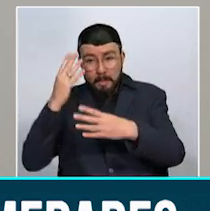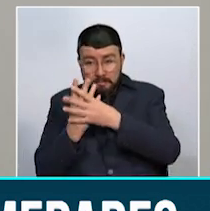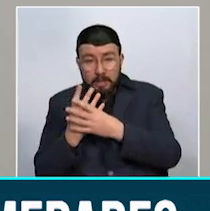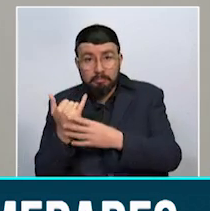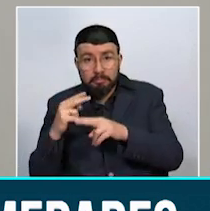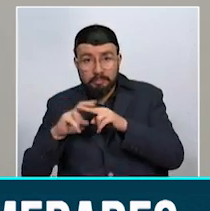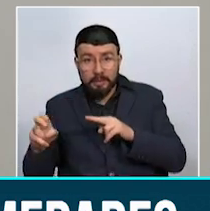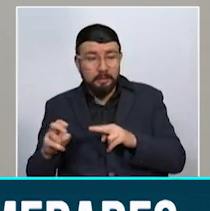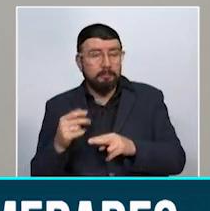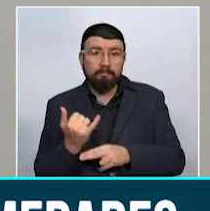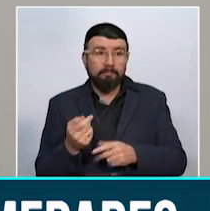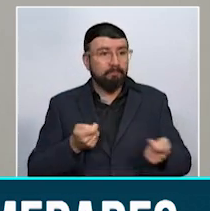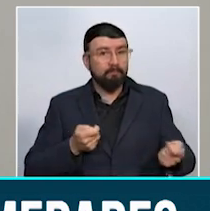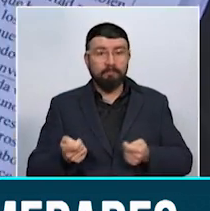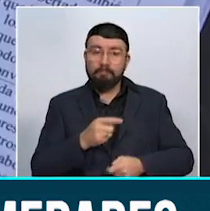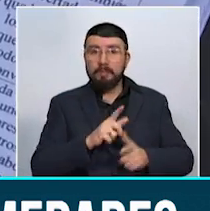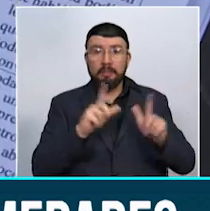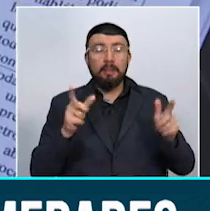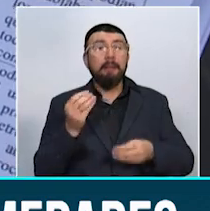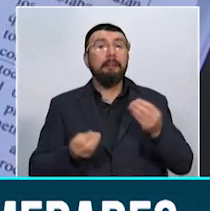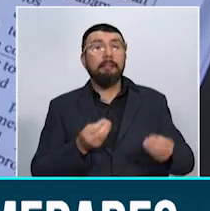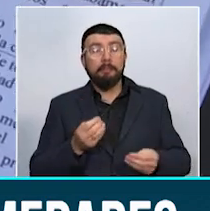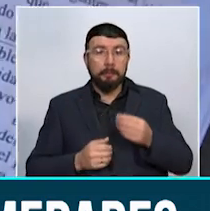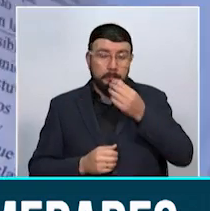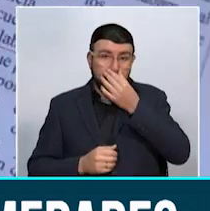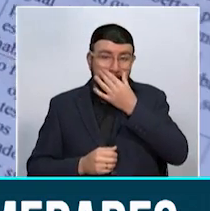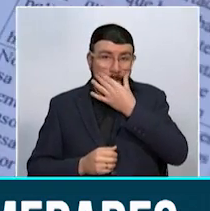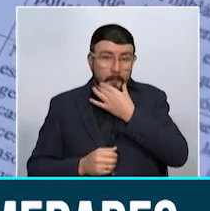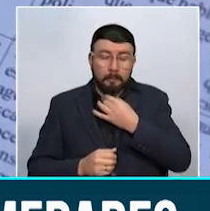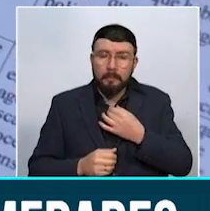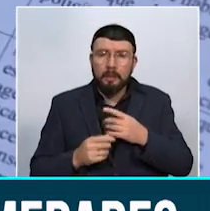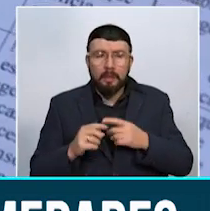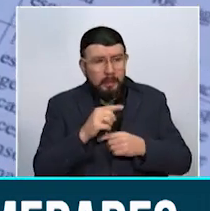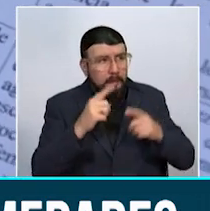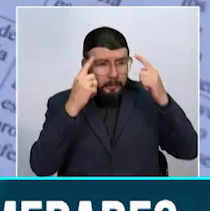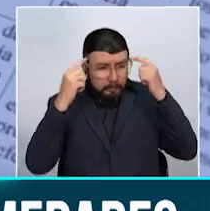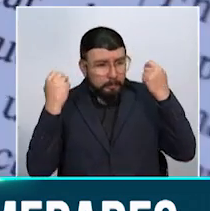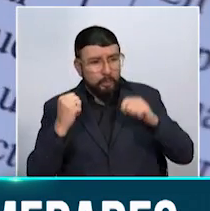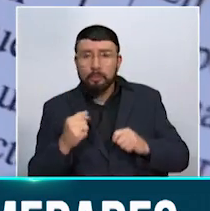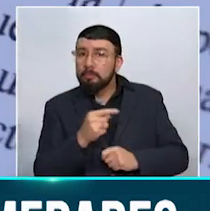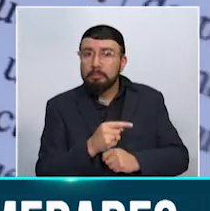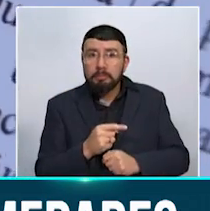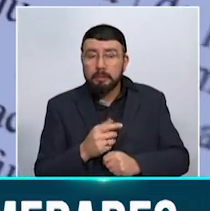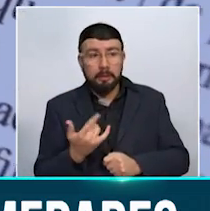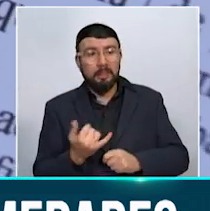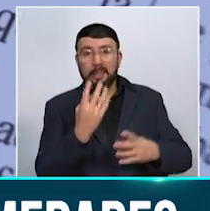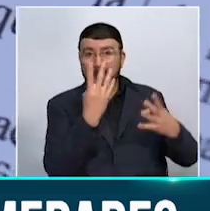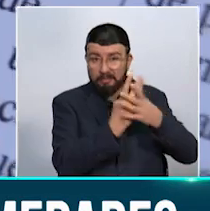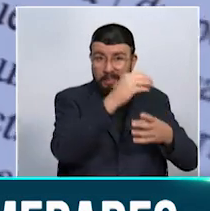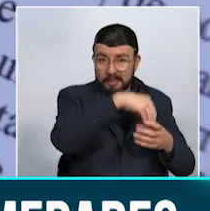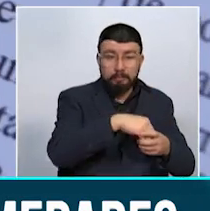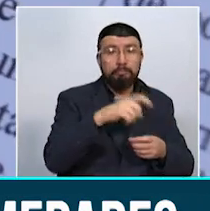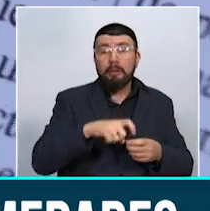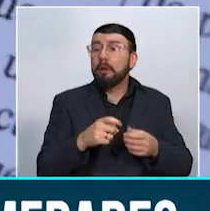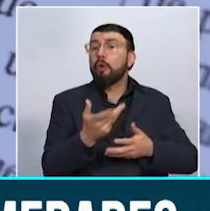de reclusión o de privación de la libertad de la SIGI. Además, uno de los puntos que más preocupa a las autoridades es que los reos deben compartir